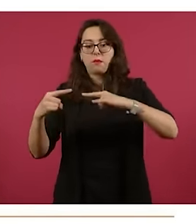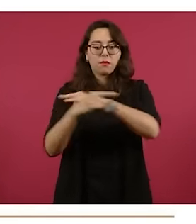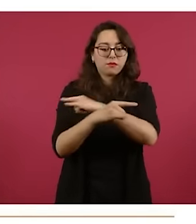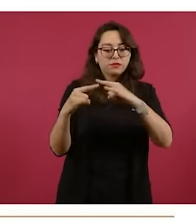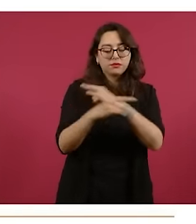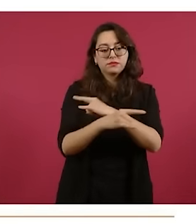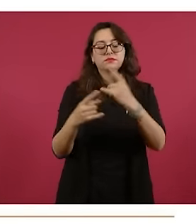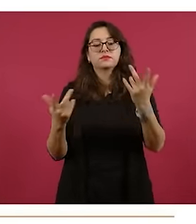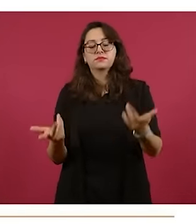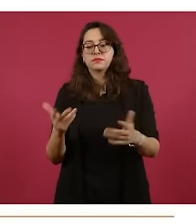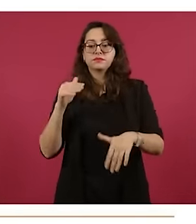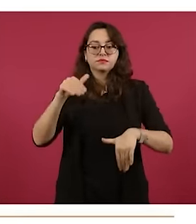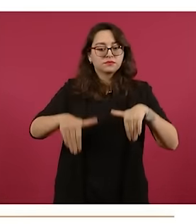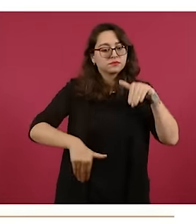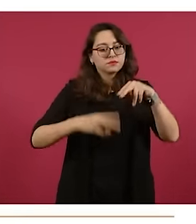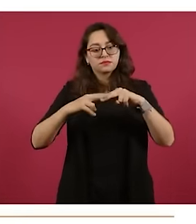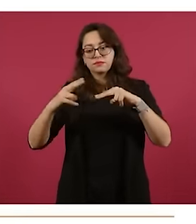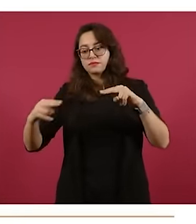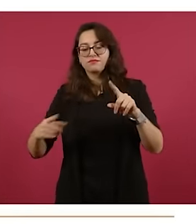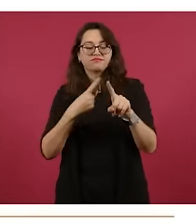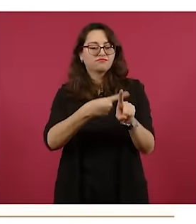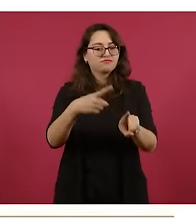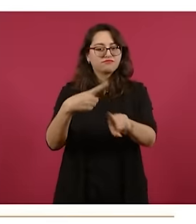plaza central, albercas públicas, entre otros.